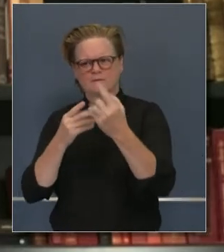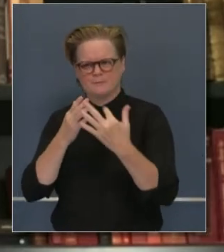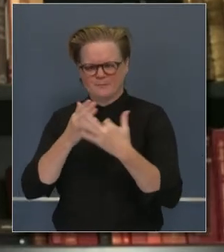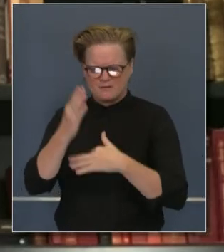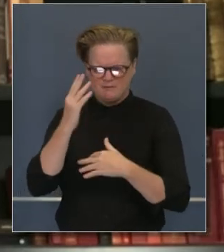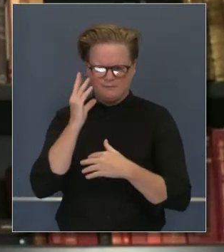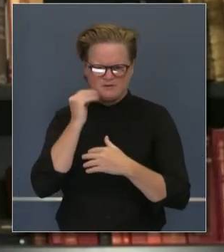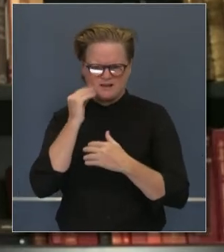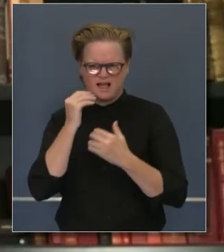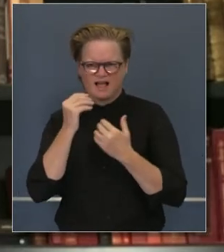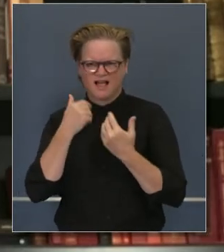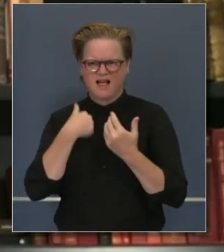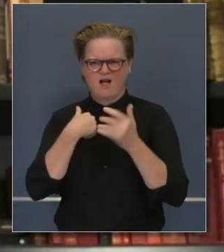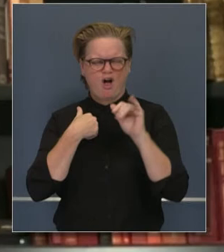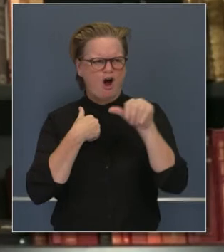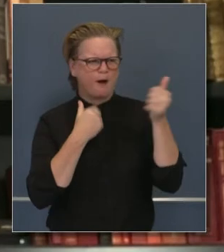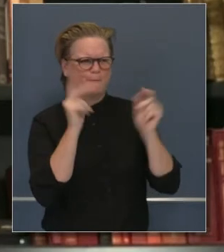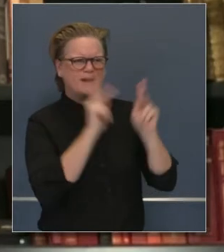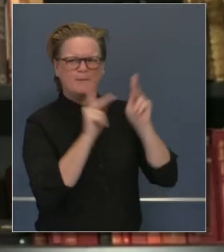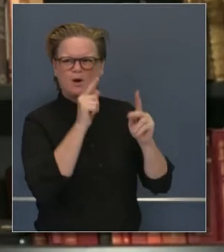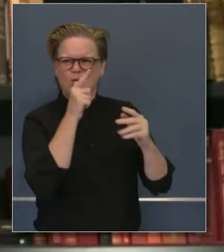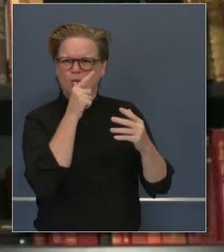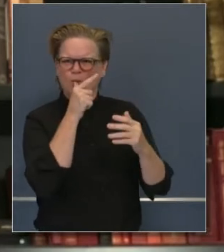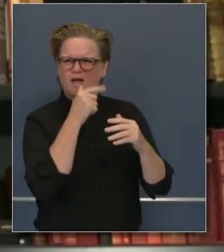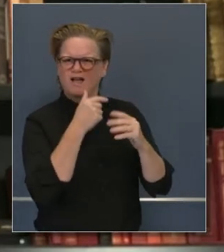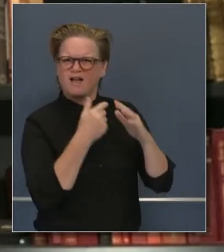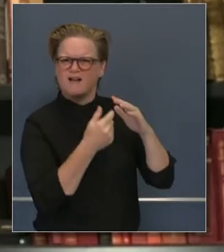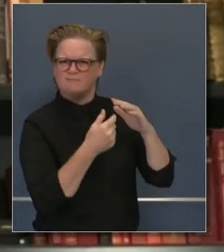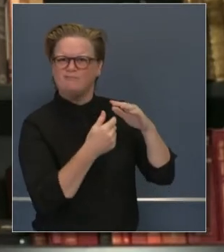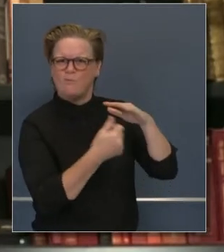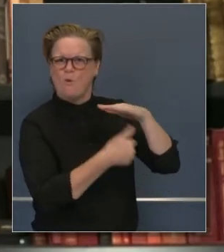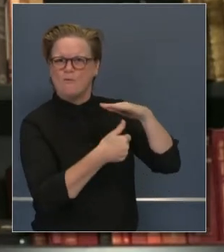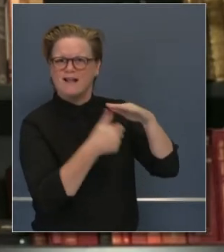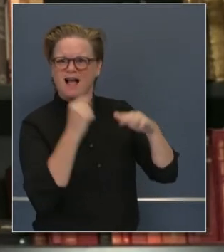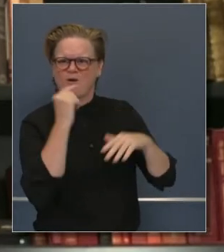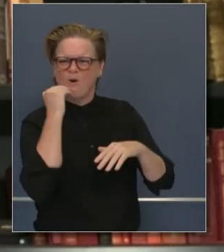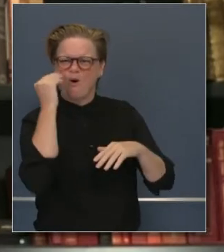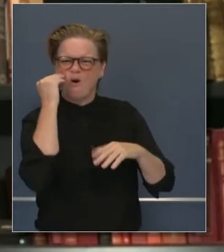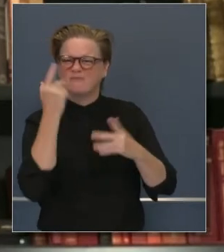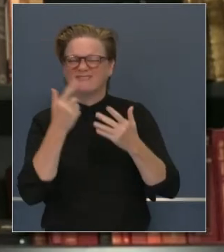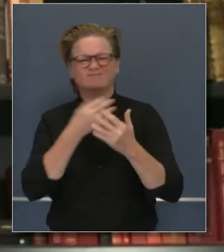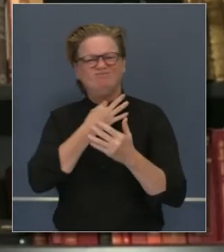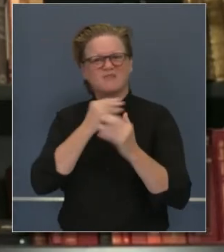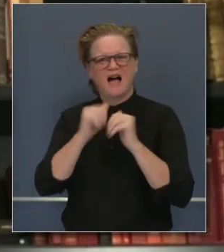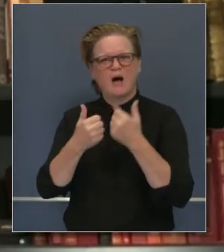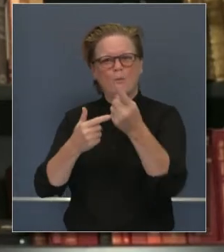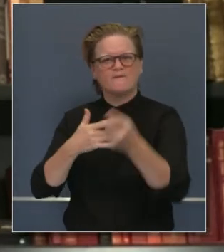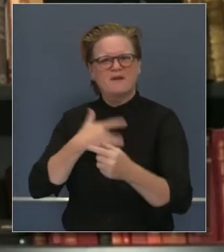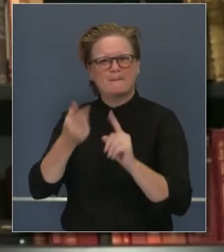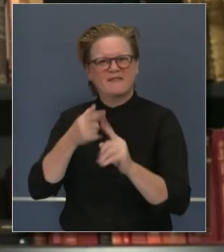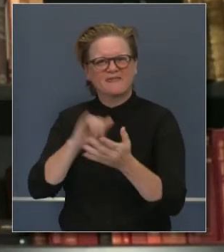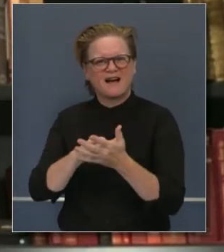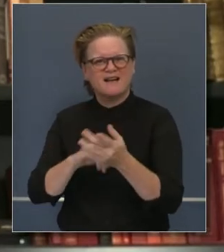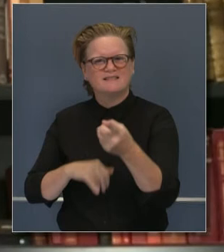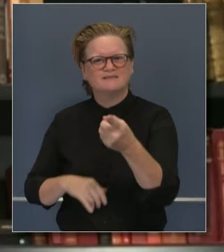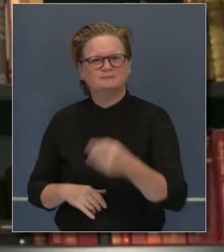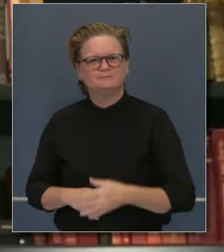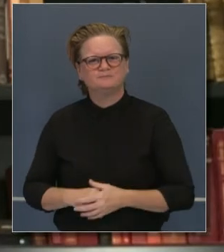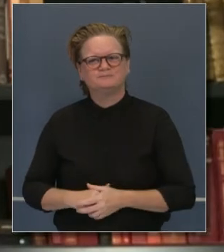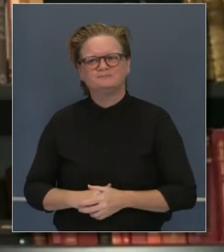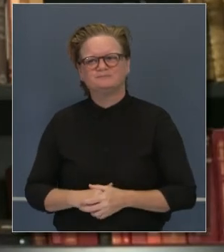Las diferentes maneras que los californianos han experimentado esto en cuanto al toque de queda. Entiendo que usted le preguntó